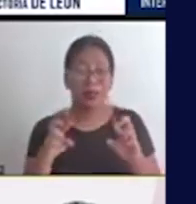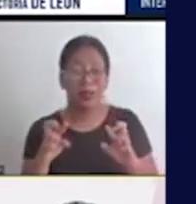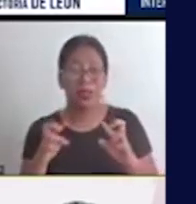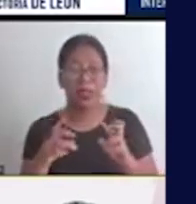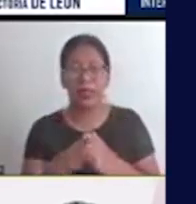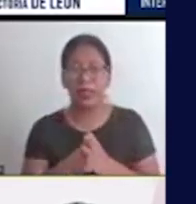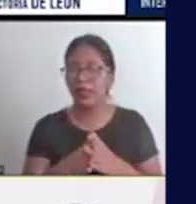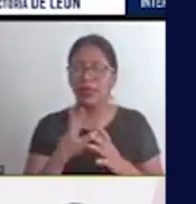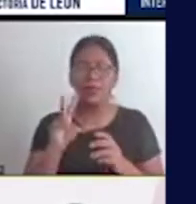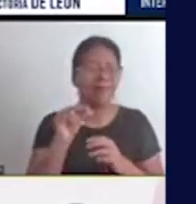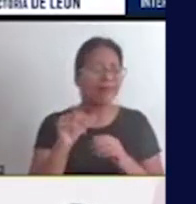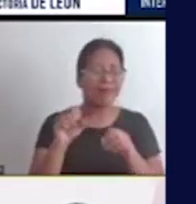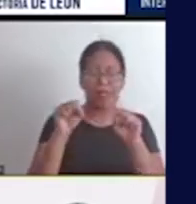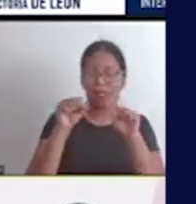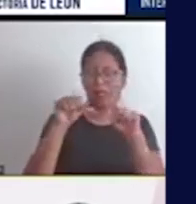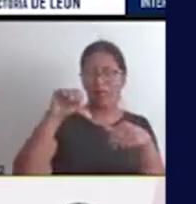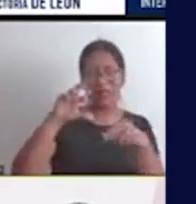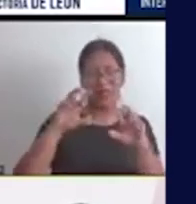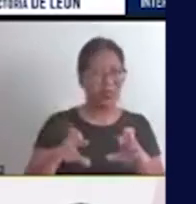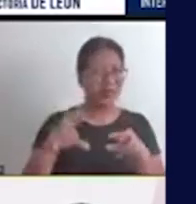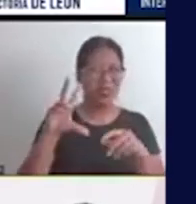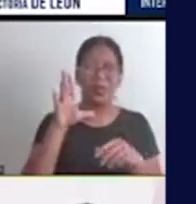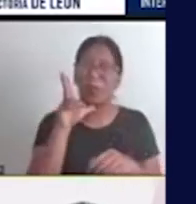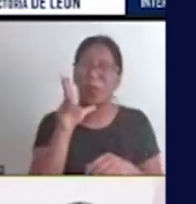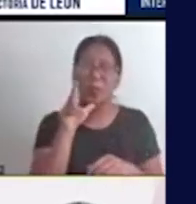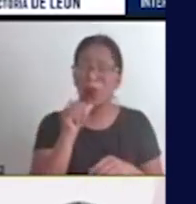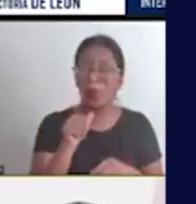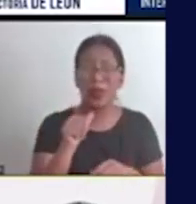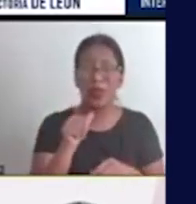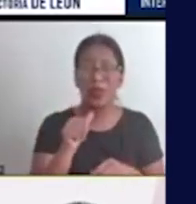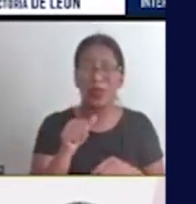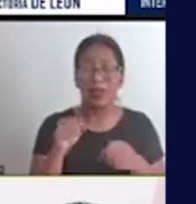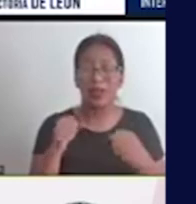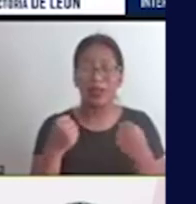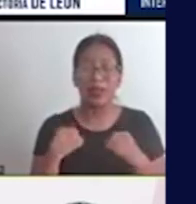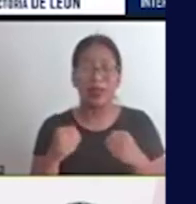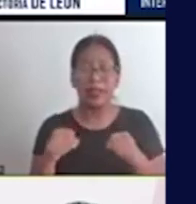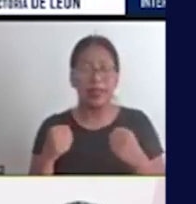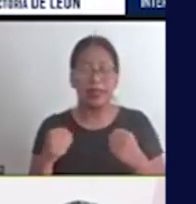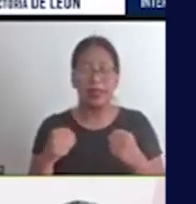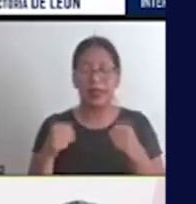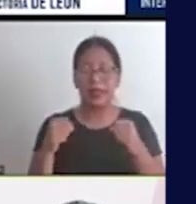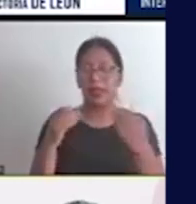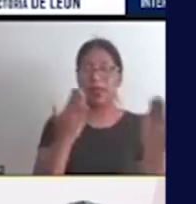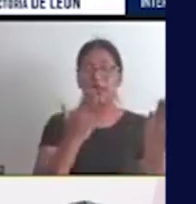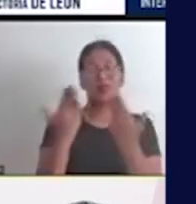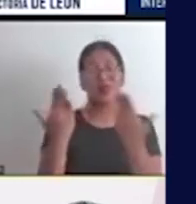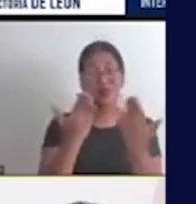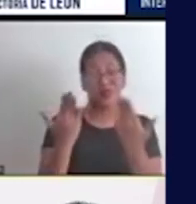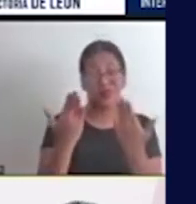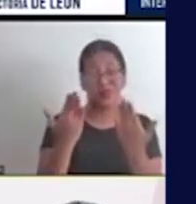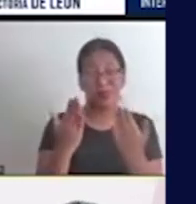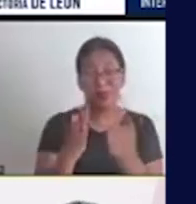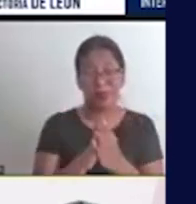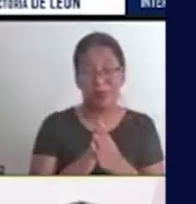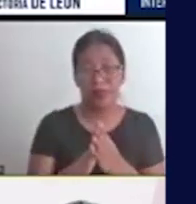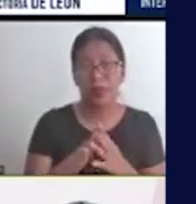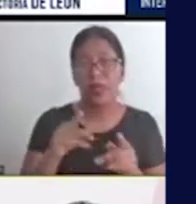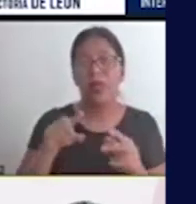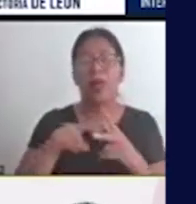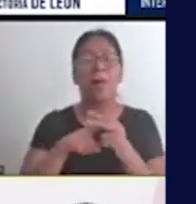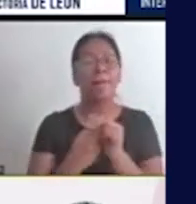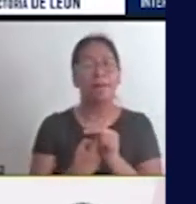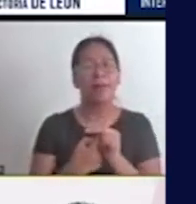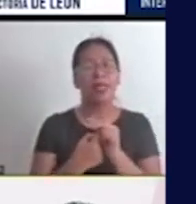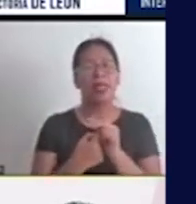un compromiso, una posibilidad concreta de capacitarse. Y, consecuentemente, empieza con la formación de